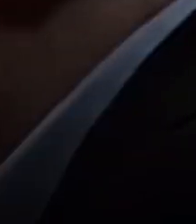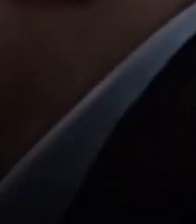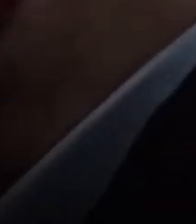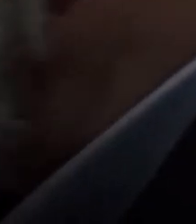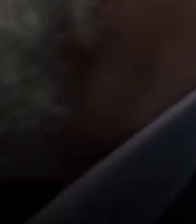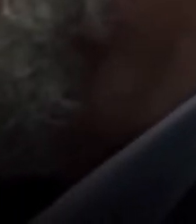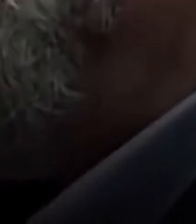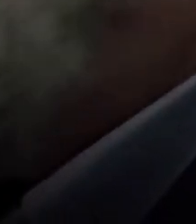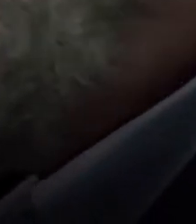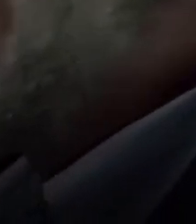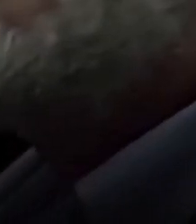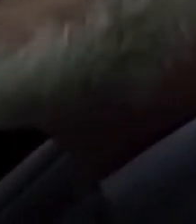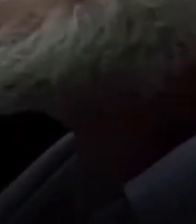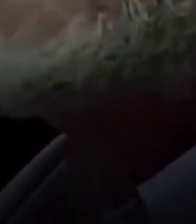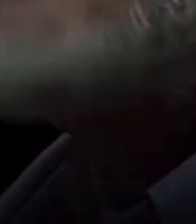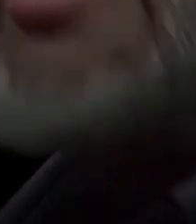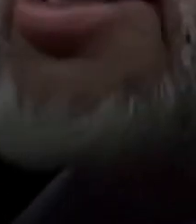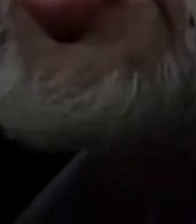¿Cómo le recordado? ¿Cómo